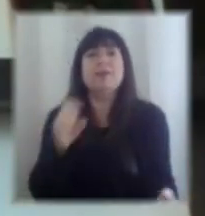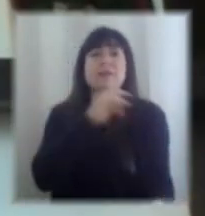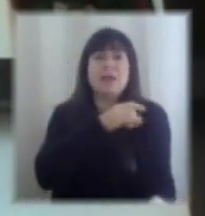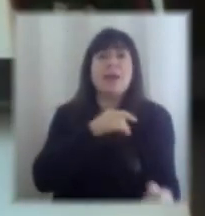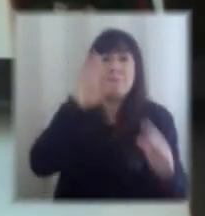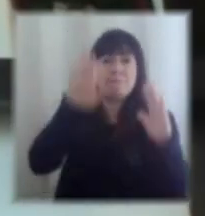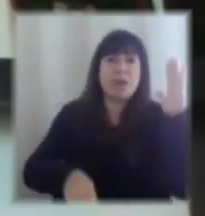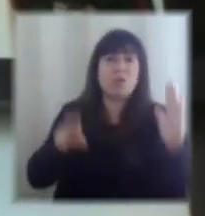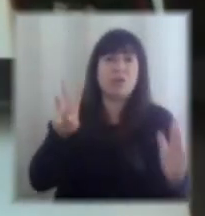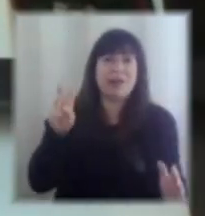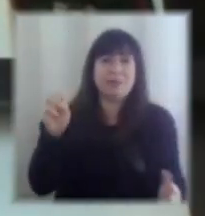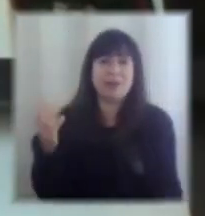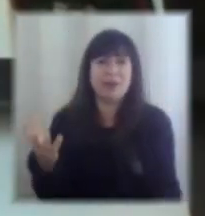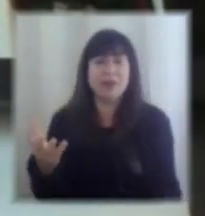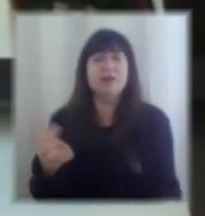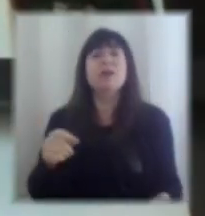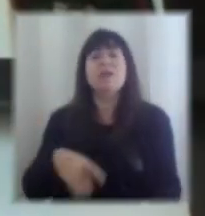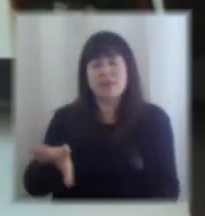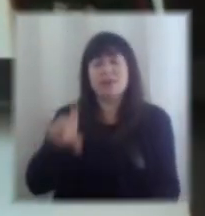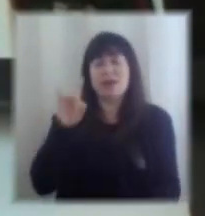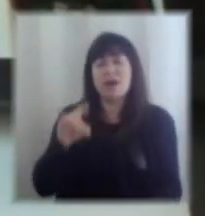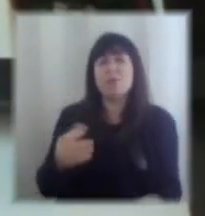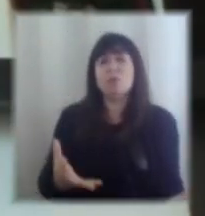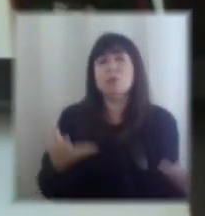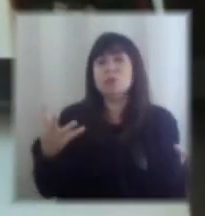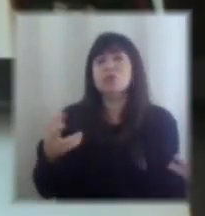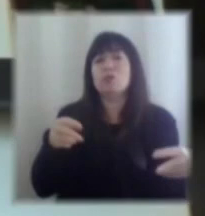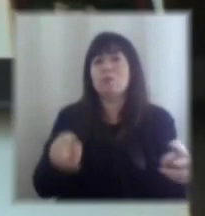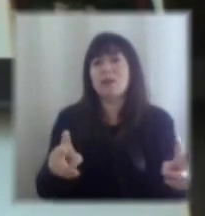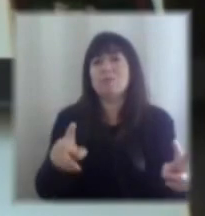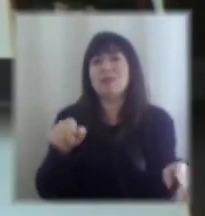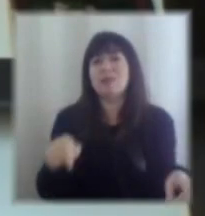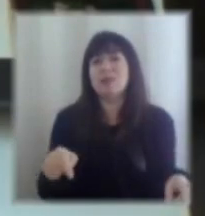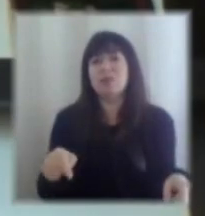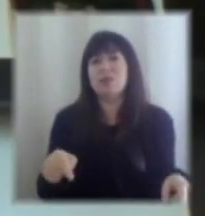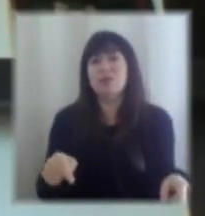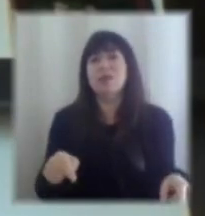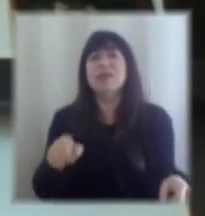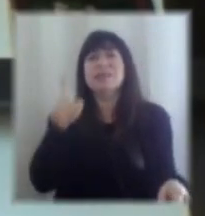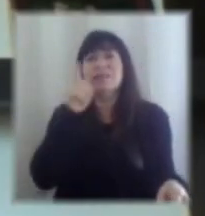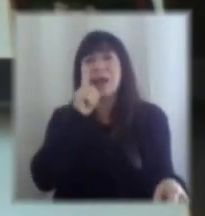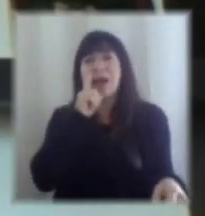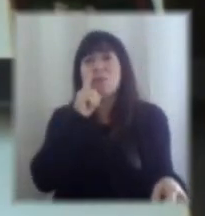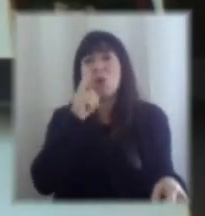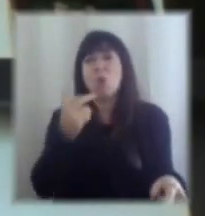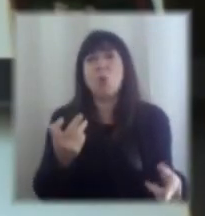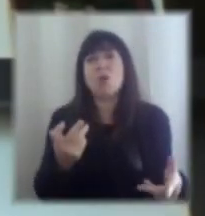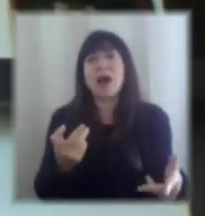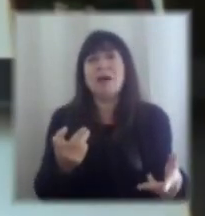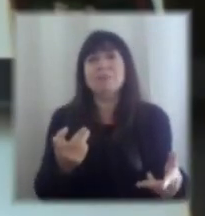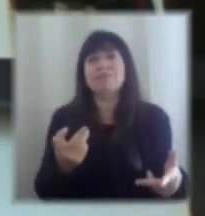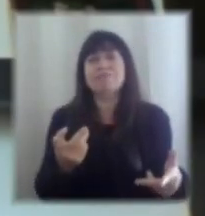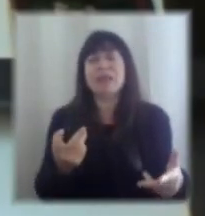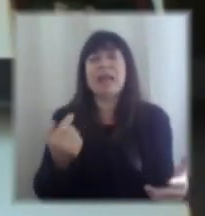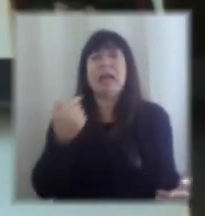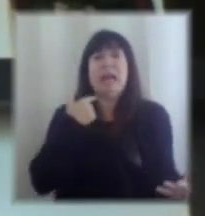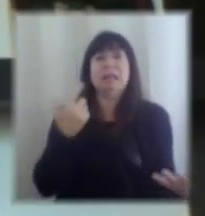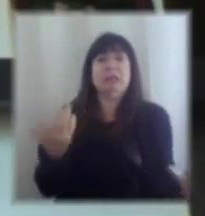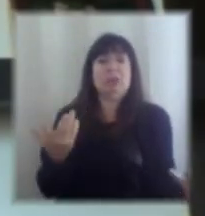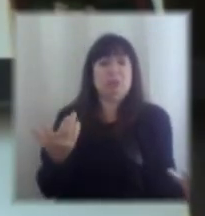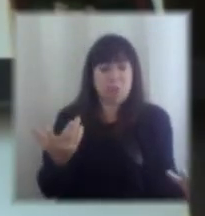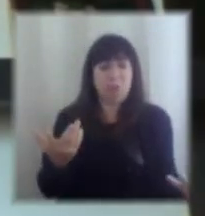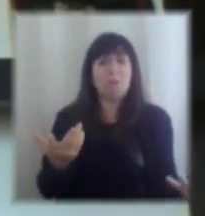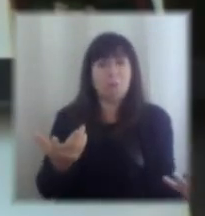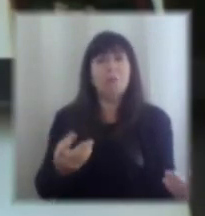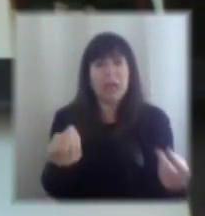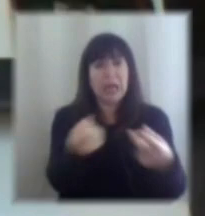si bien destacaba mucho que estemos en esa posición y que haya permitido, en el fondo, que finalmente tengamos una reacción económica tan fuerte y la más grande de la